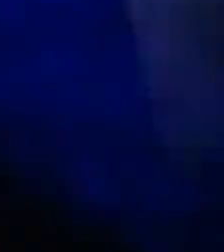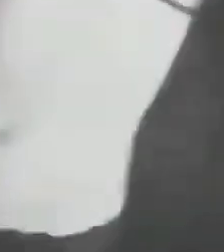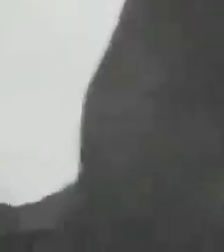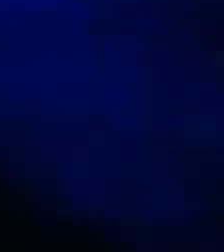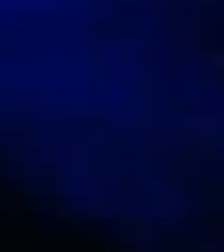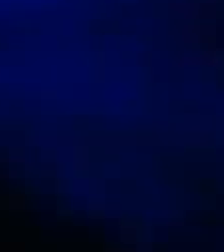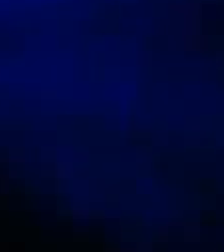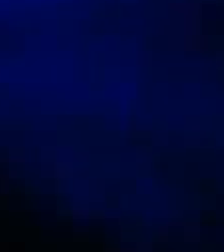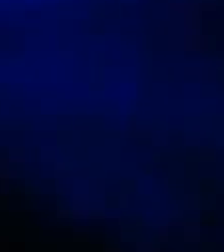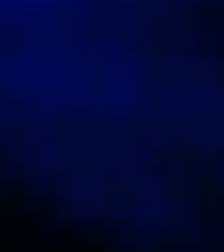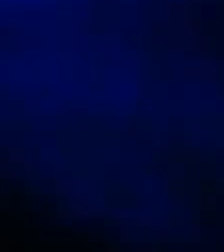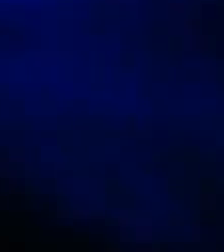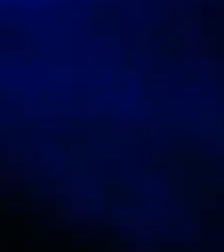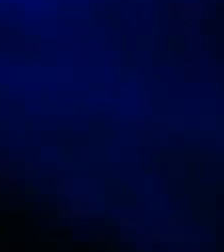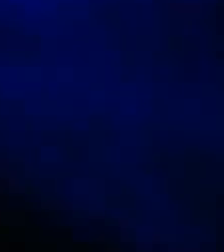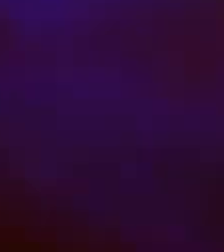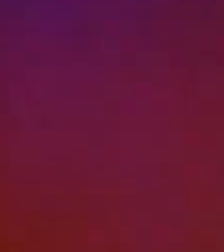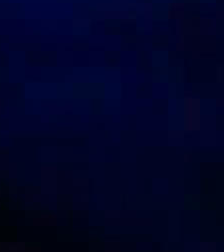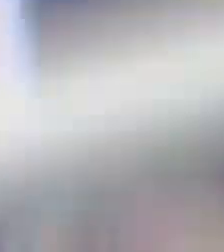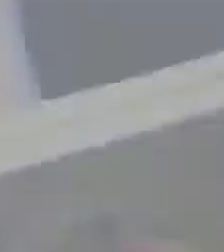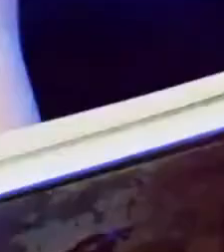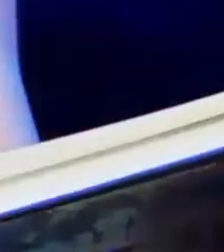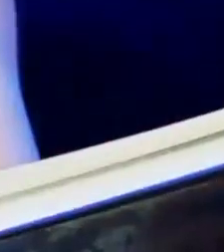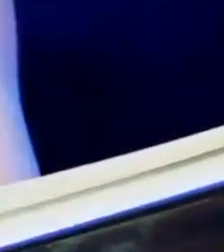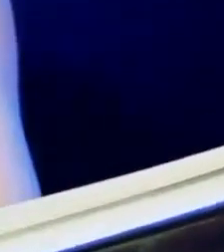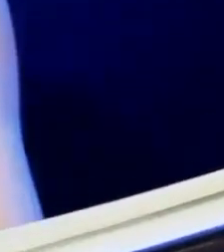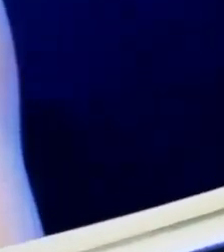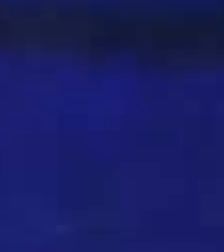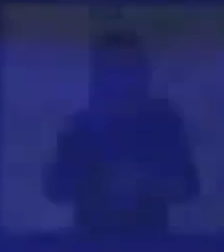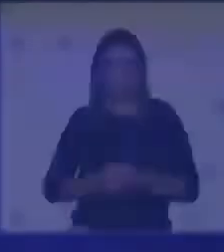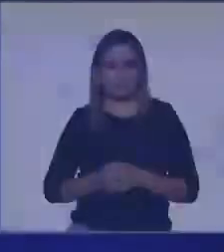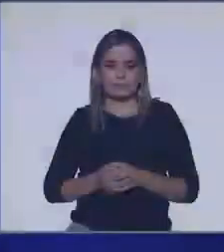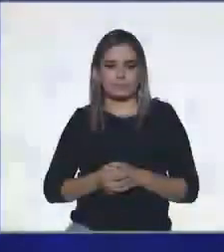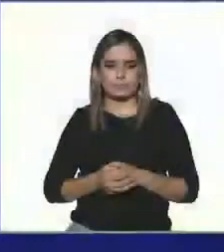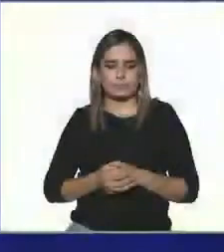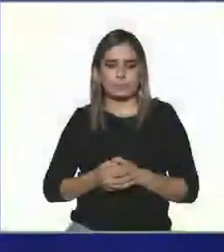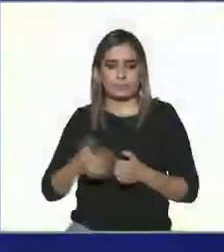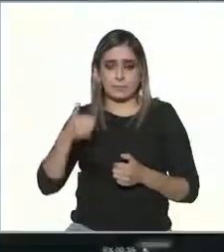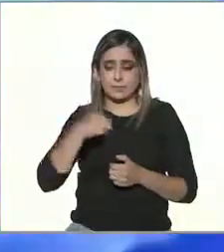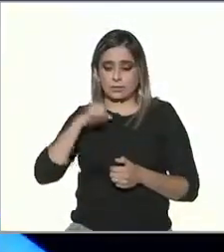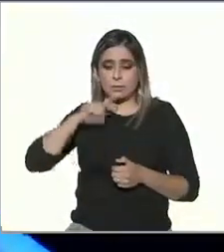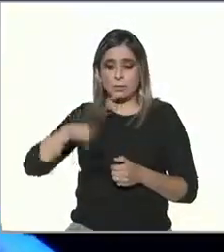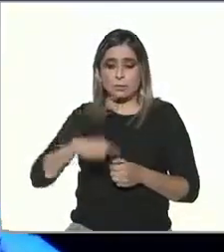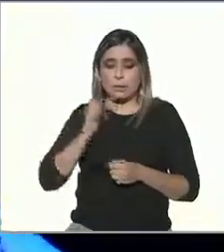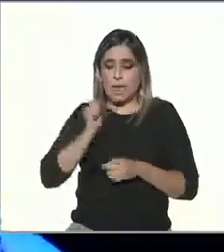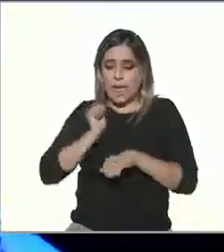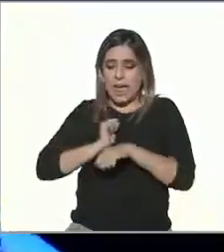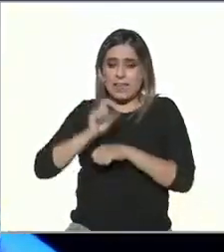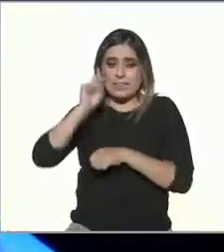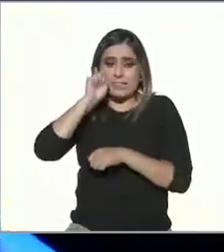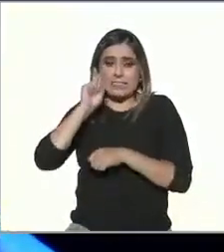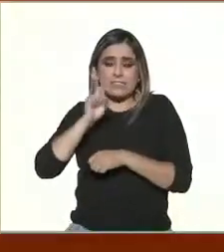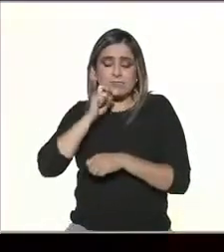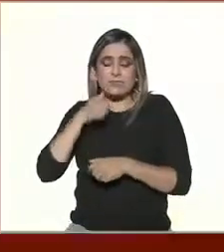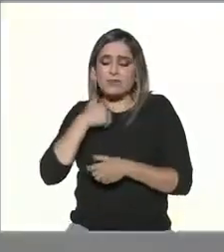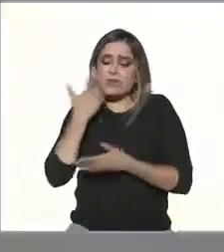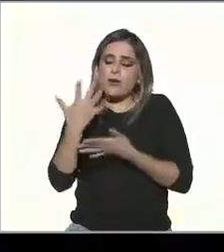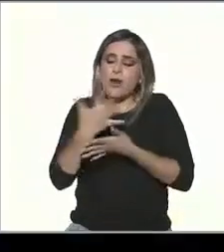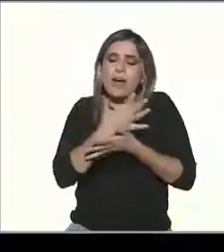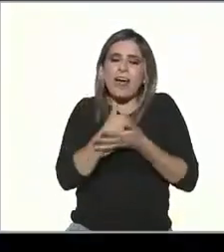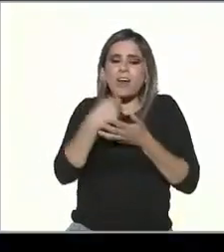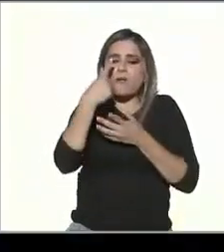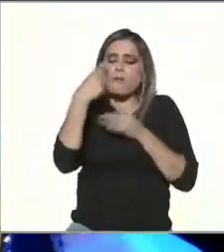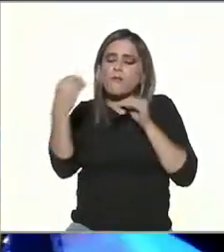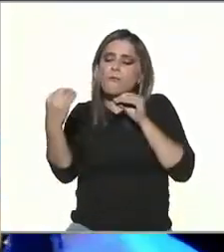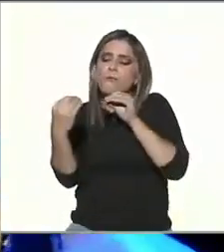soy una artista del sexo tengo el deseo de despertar las ganas de vivir que hay en ti con un beso